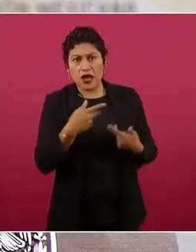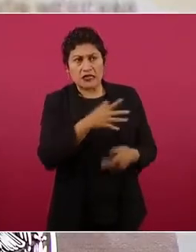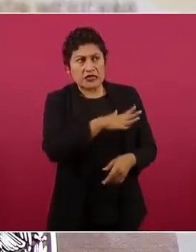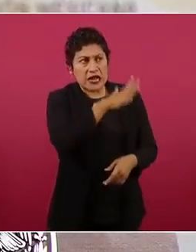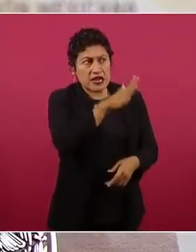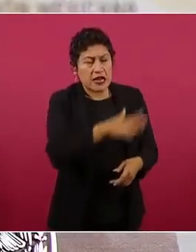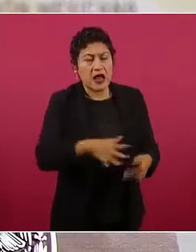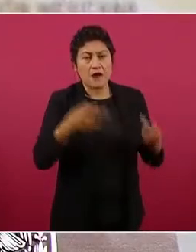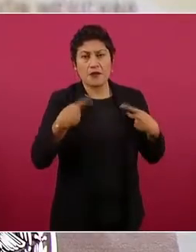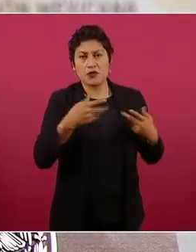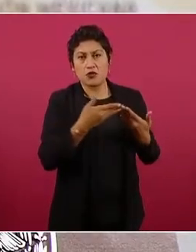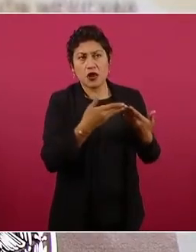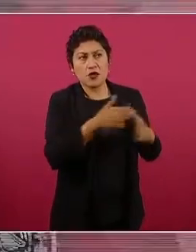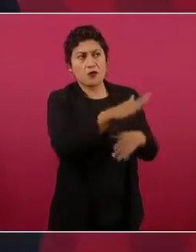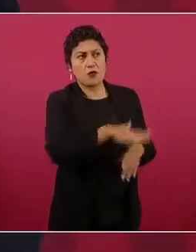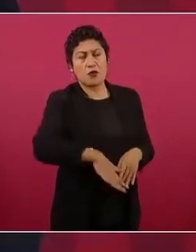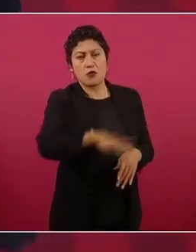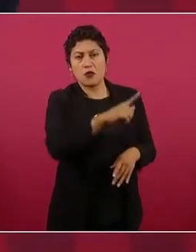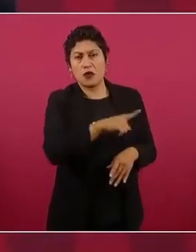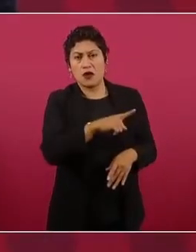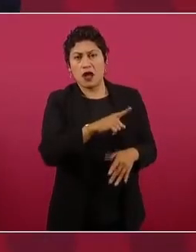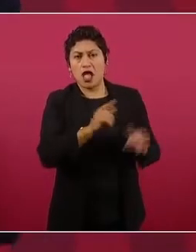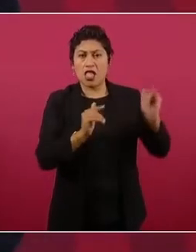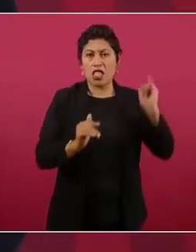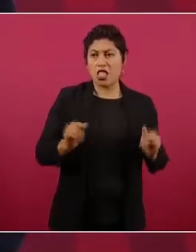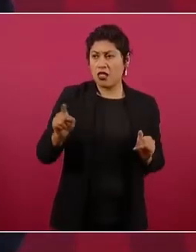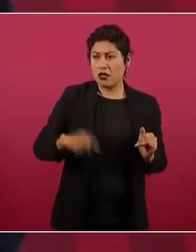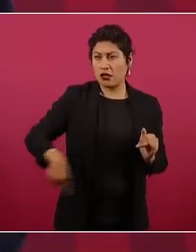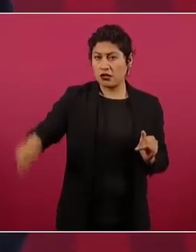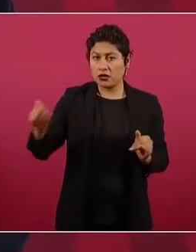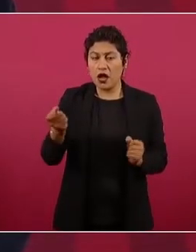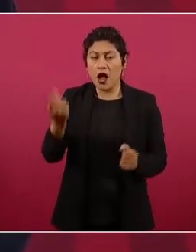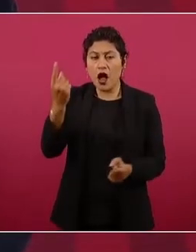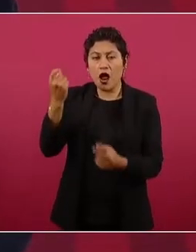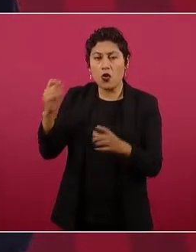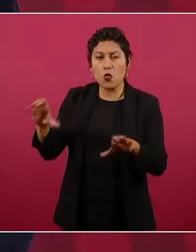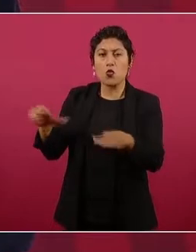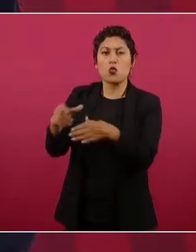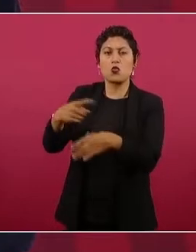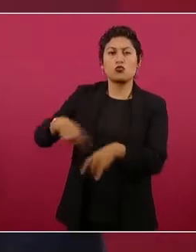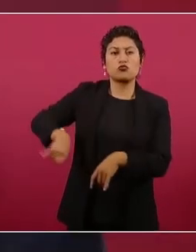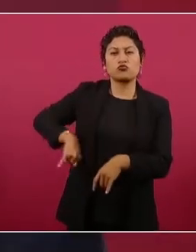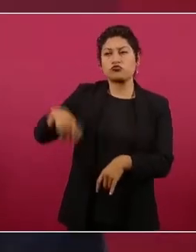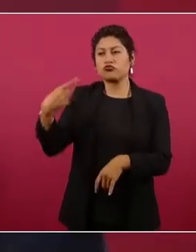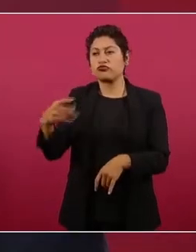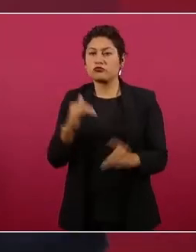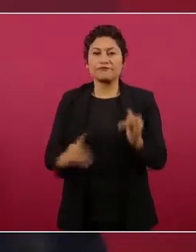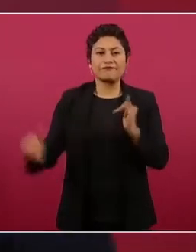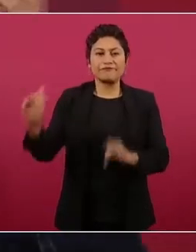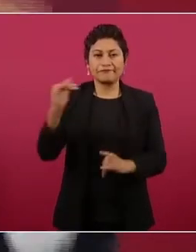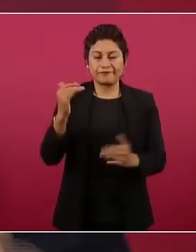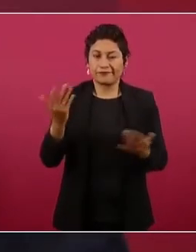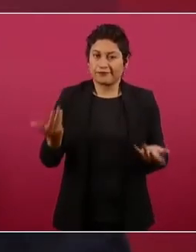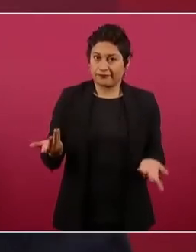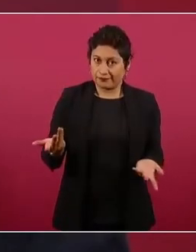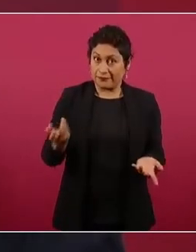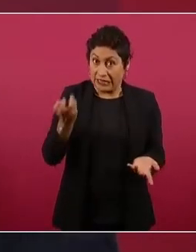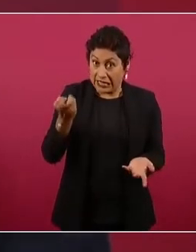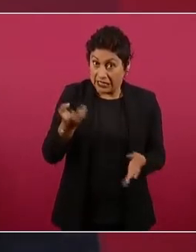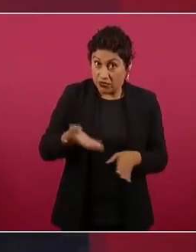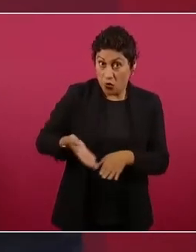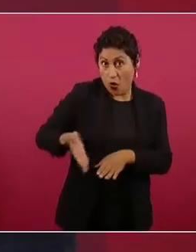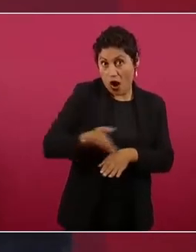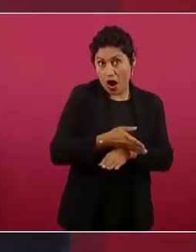del interés público. Todo lo armaron así, ahora que